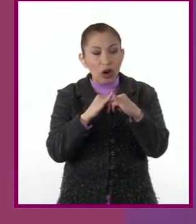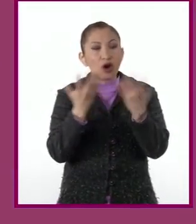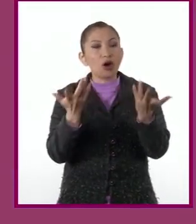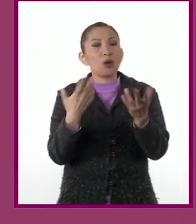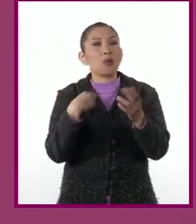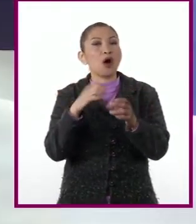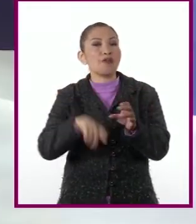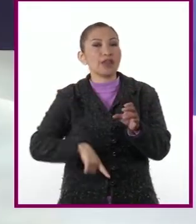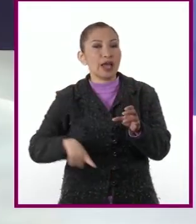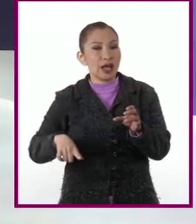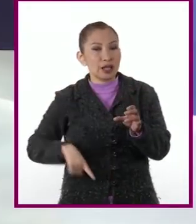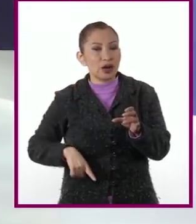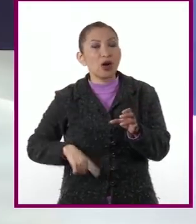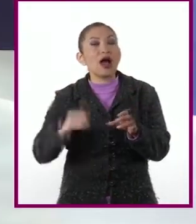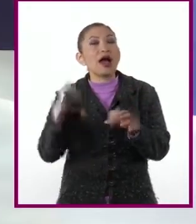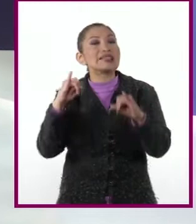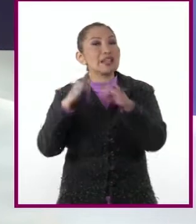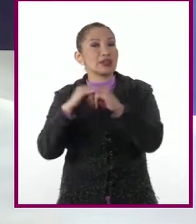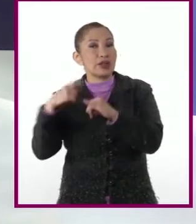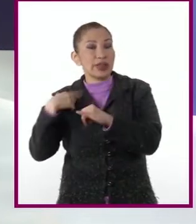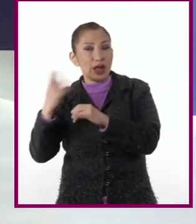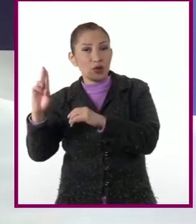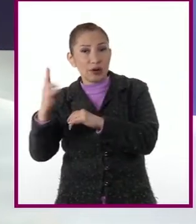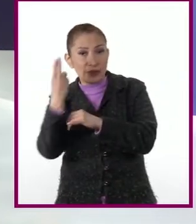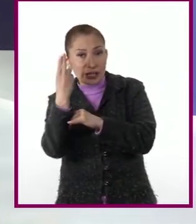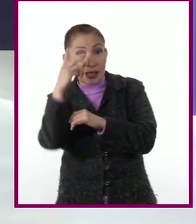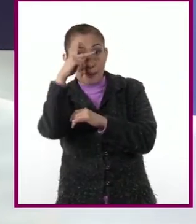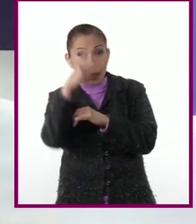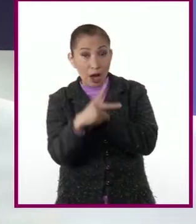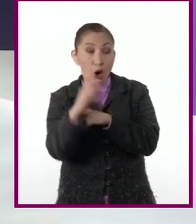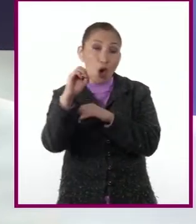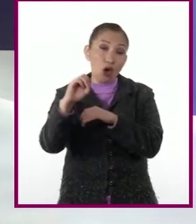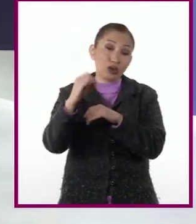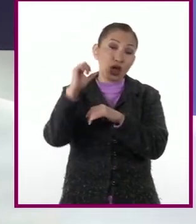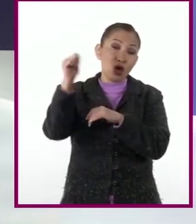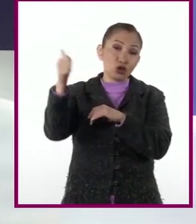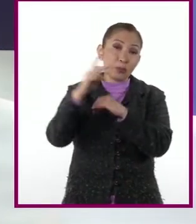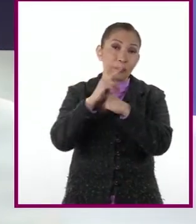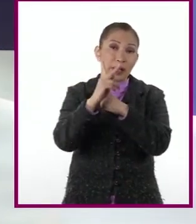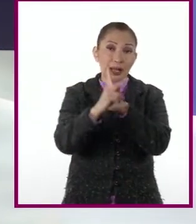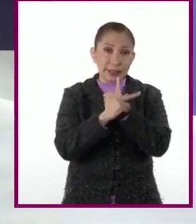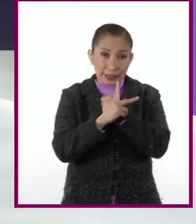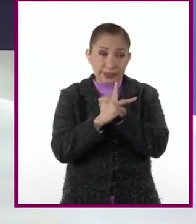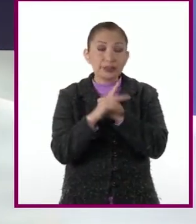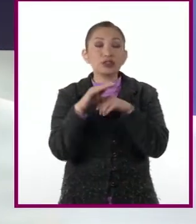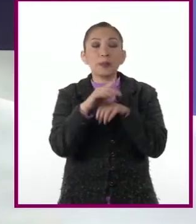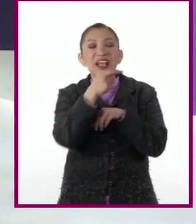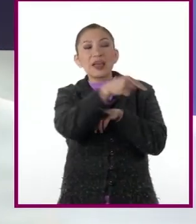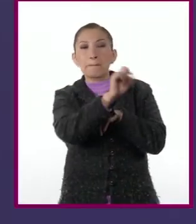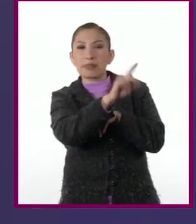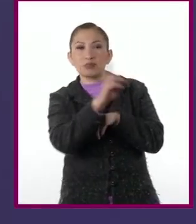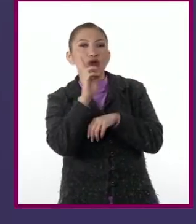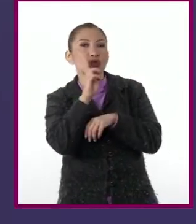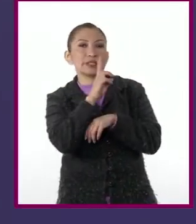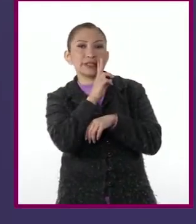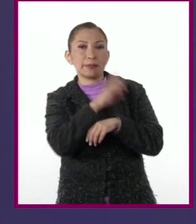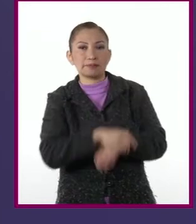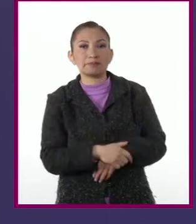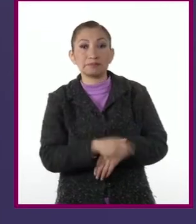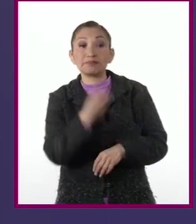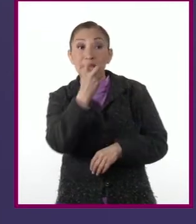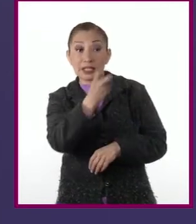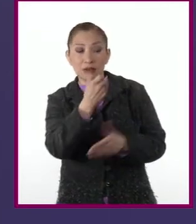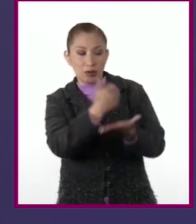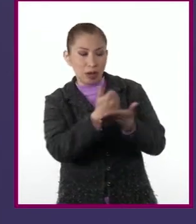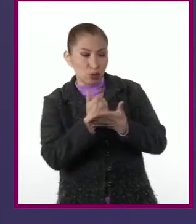dependencias de gobierno, instituciones académicas nacionales o internacionales sobre la noticia. Esto